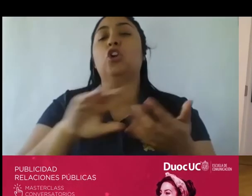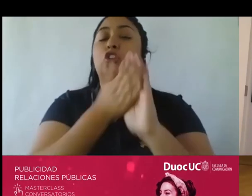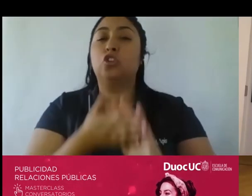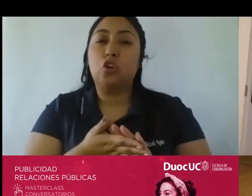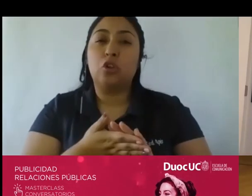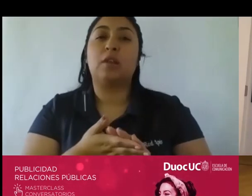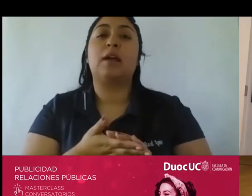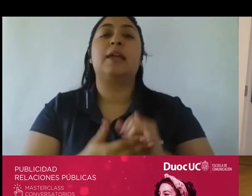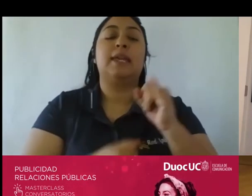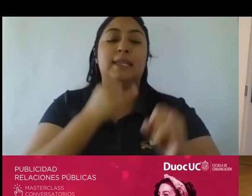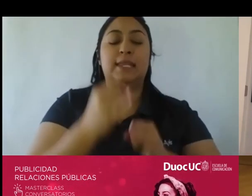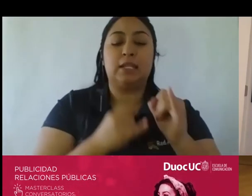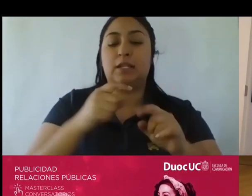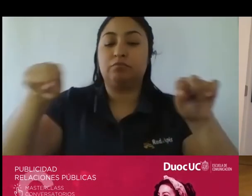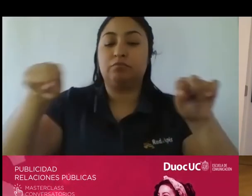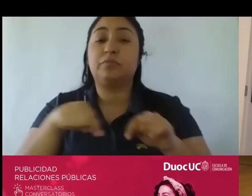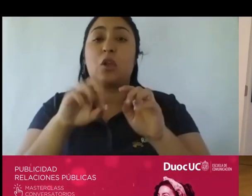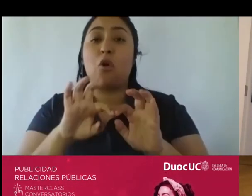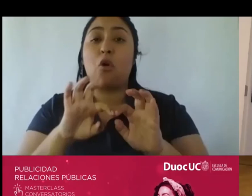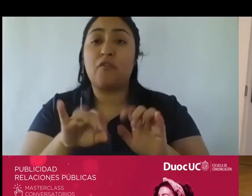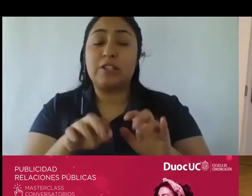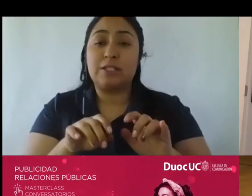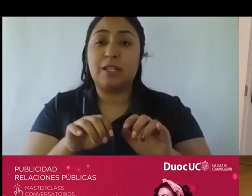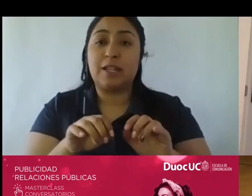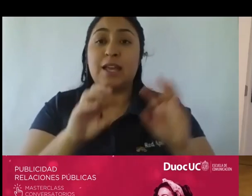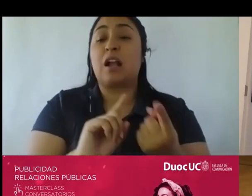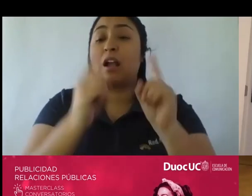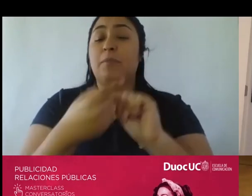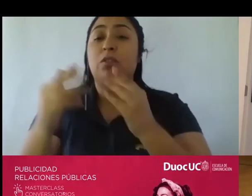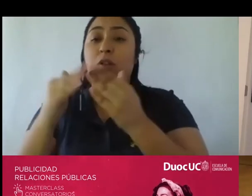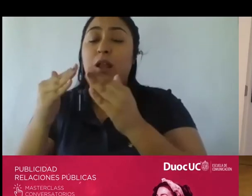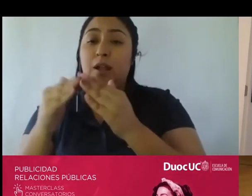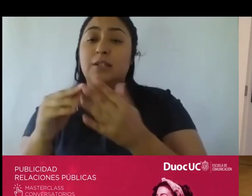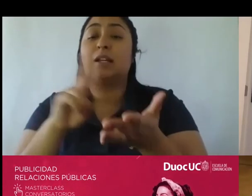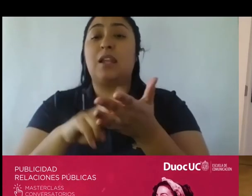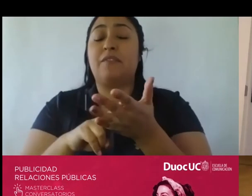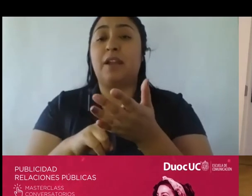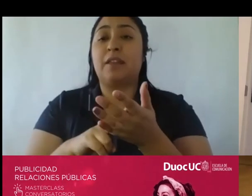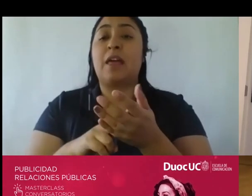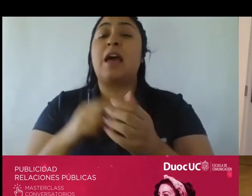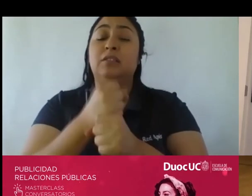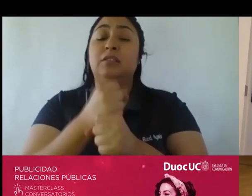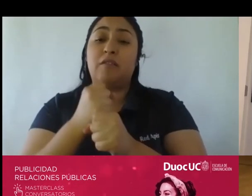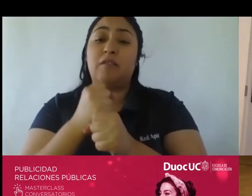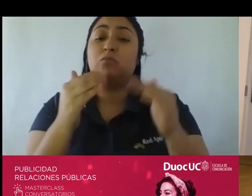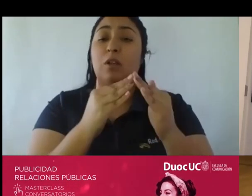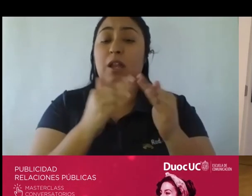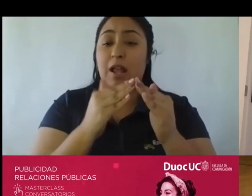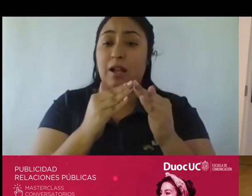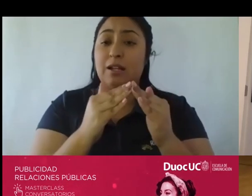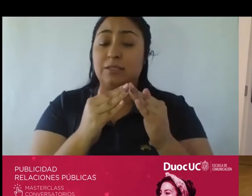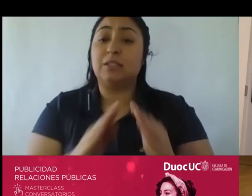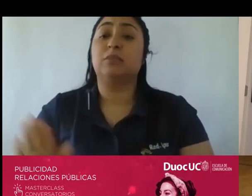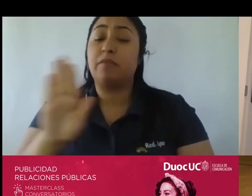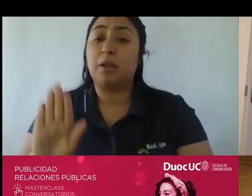oficinas se están trasladando a las casas la realidad del teletrabajo llegó a baquearse nosotros vamos a tener estoy